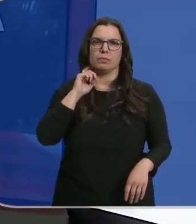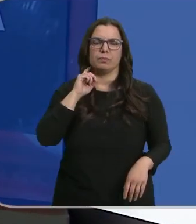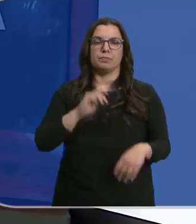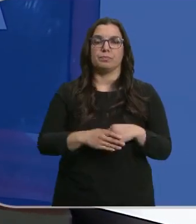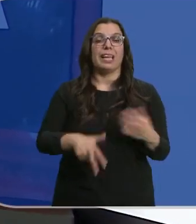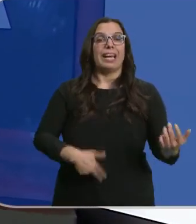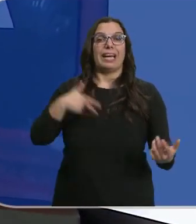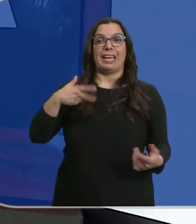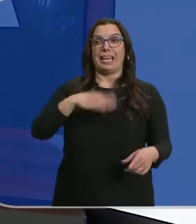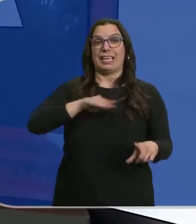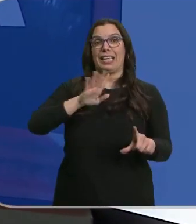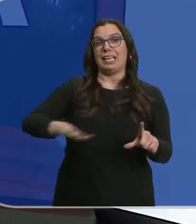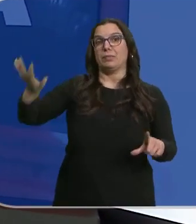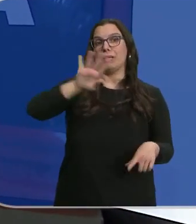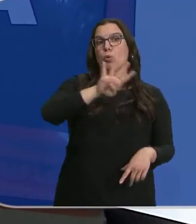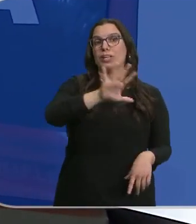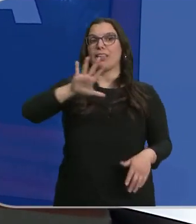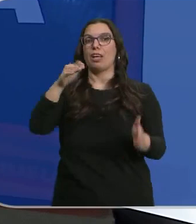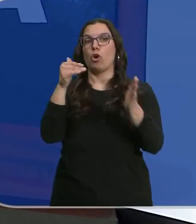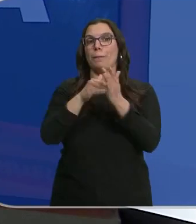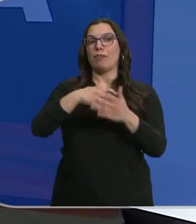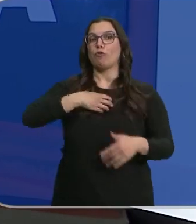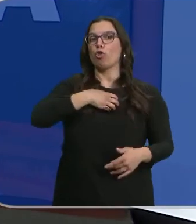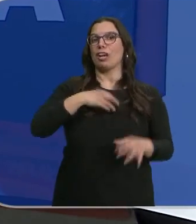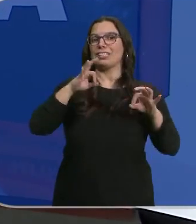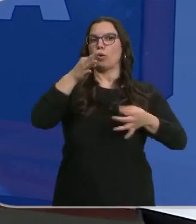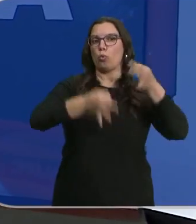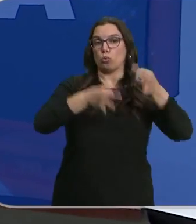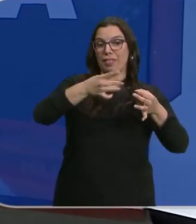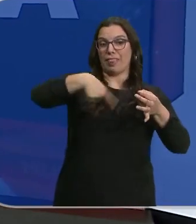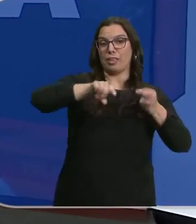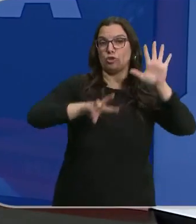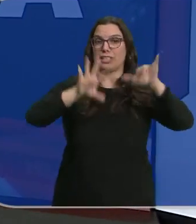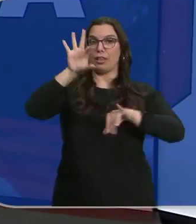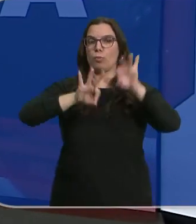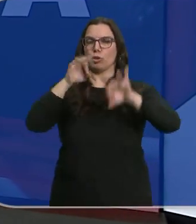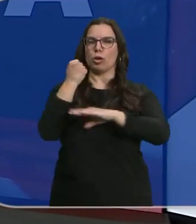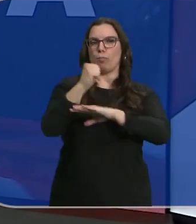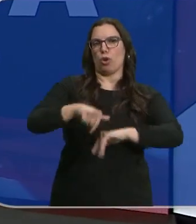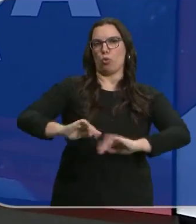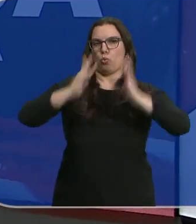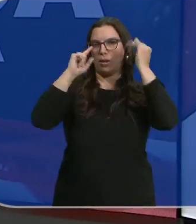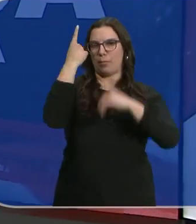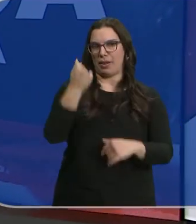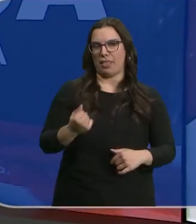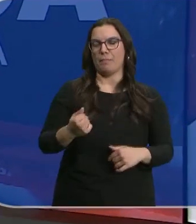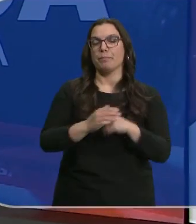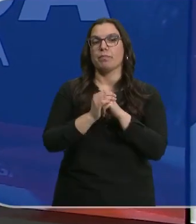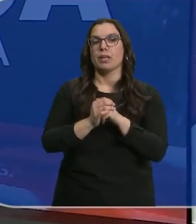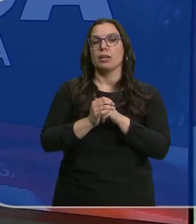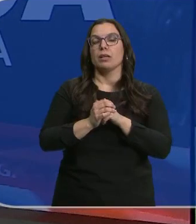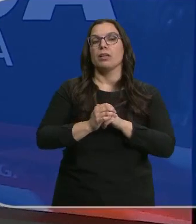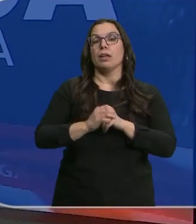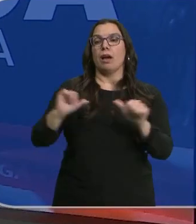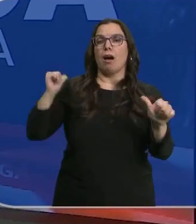En el conjunto del país hay 45.000 funcionarios de justicia y un 85% ha secundado este primer día de huelga indefinida. Los